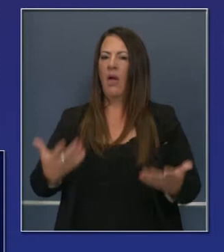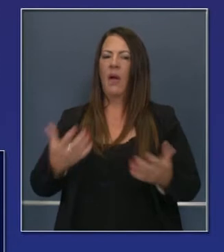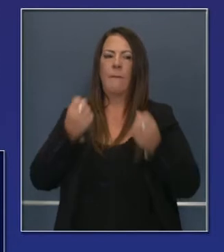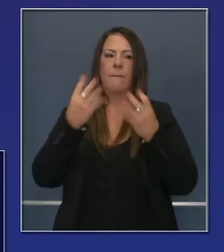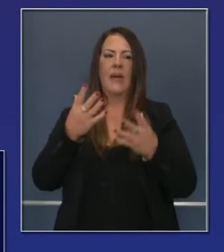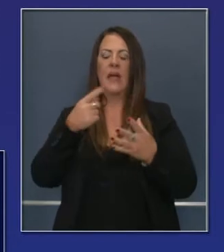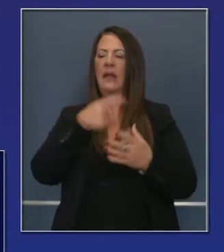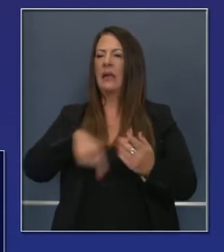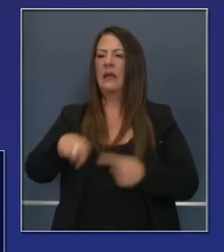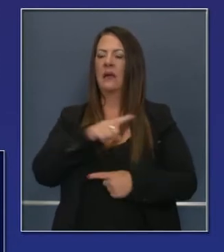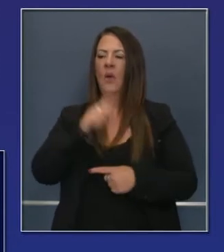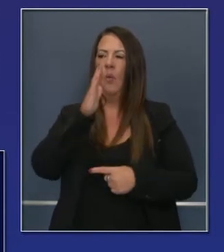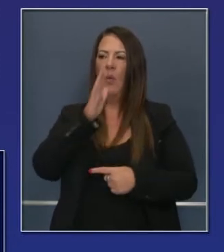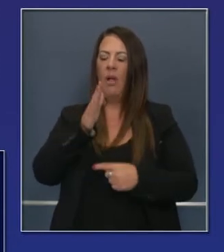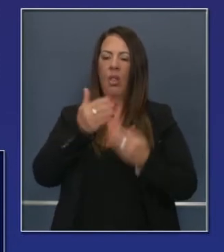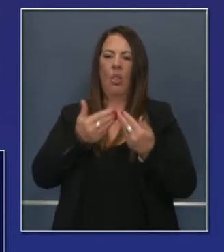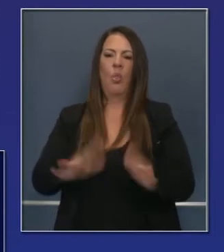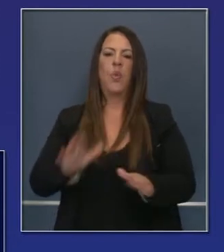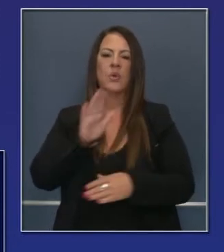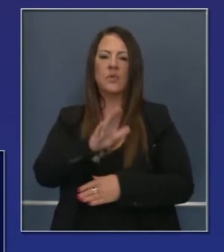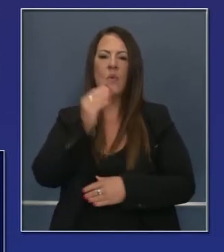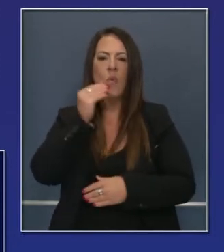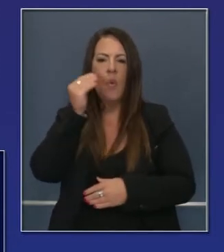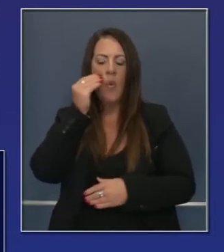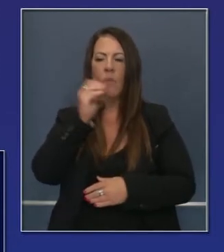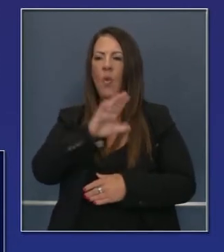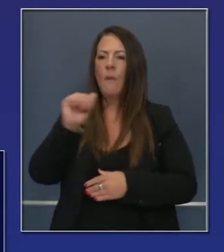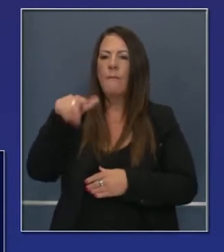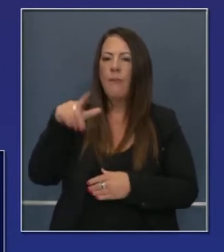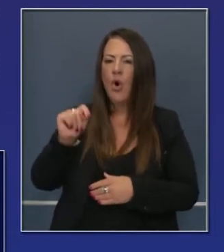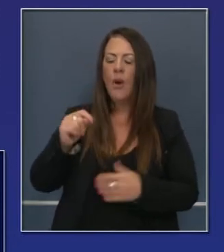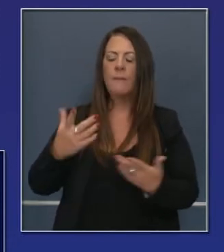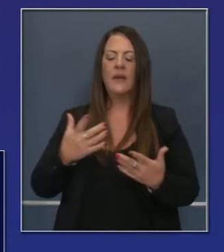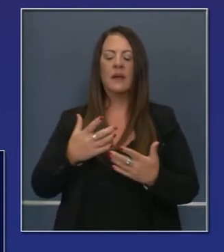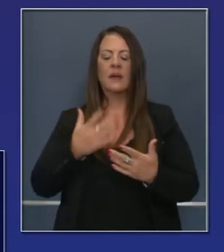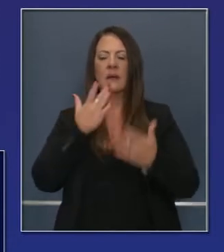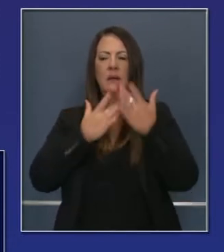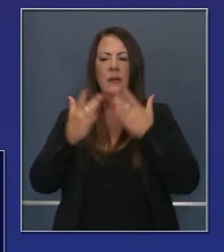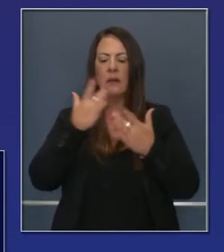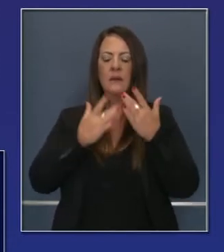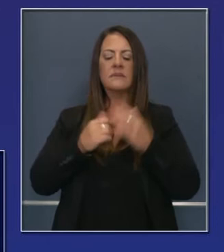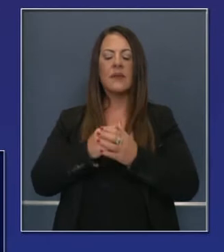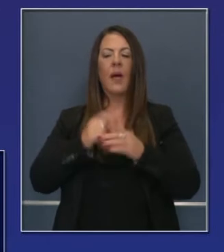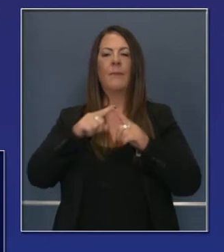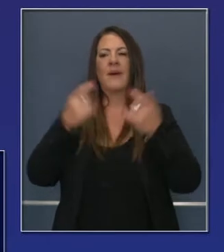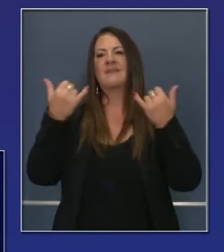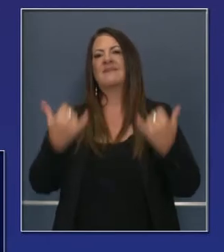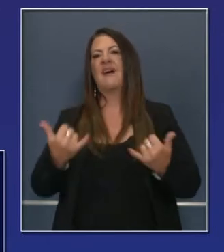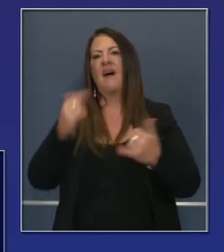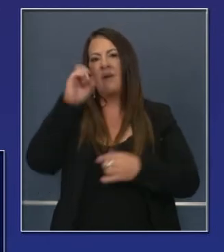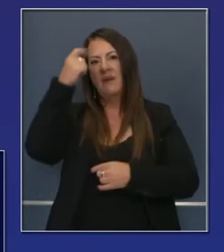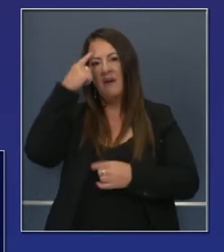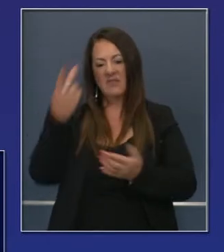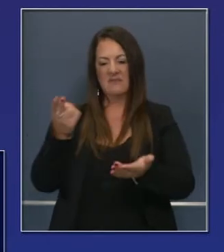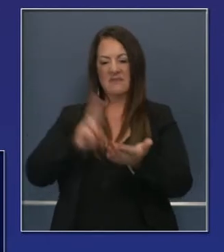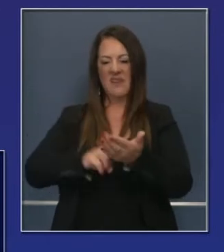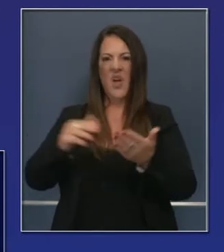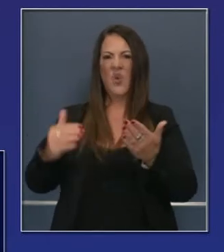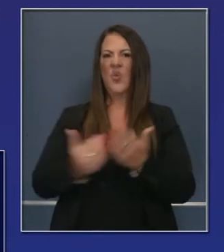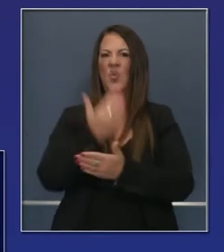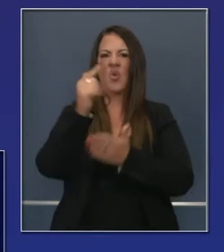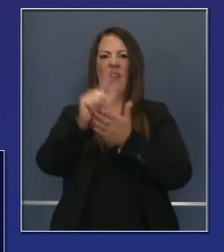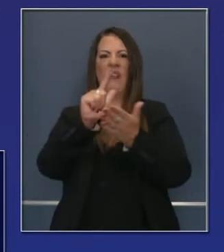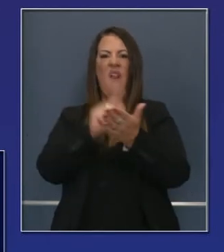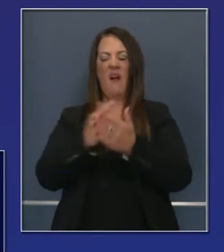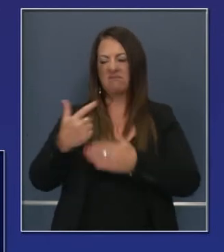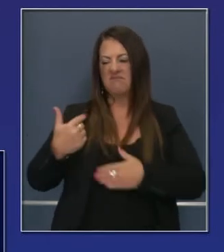dificultades al pagar el alquiler y están a un cheque, un sueldo de pagar el alquiler y perder su hogar. Gracias a la